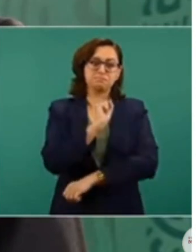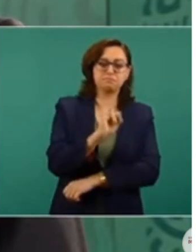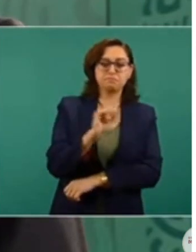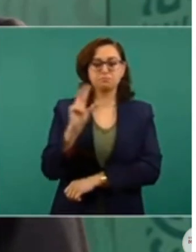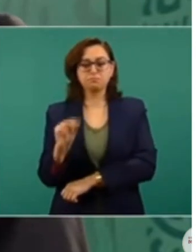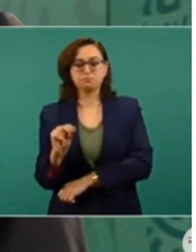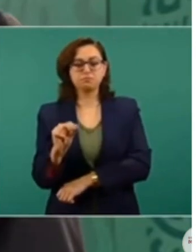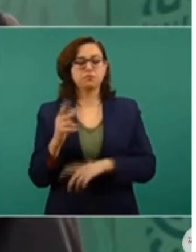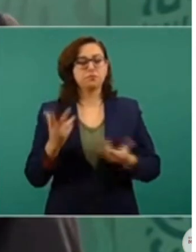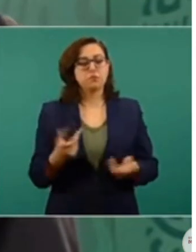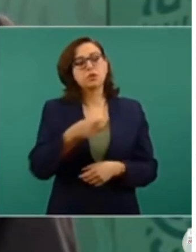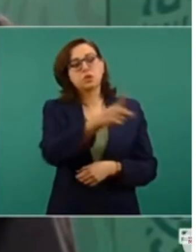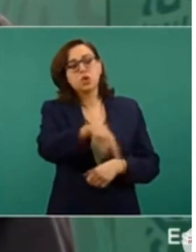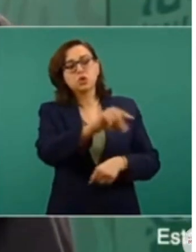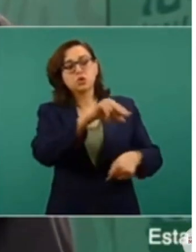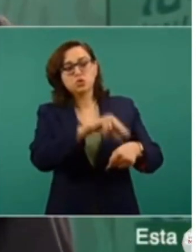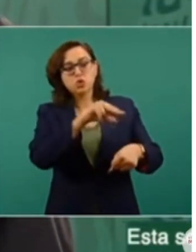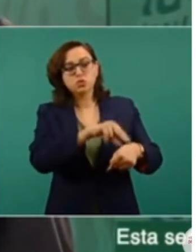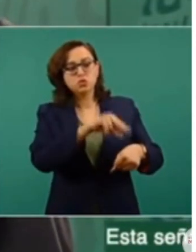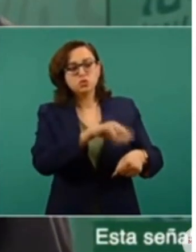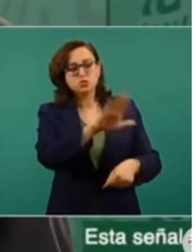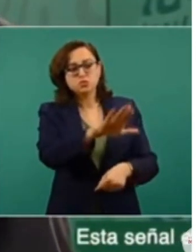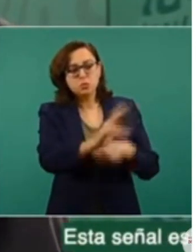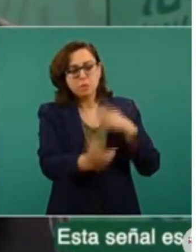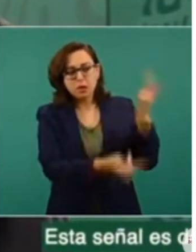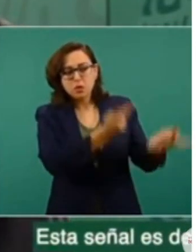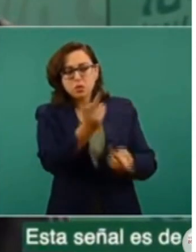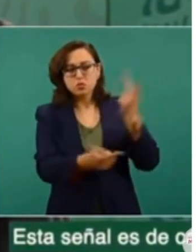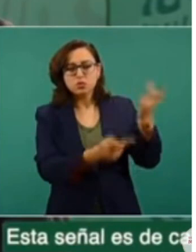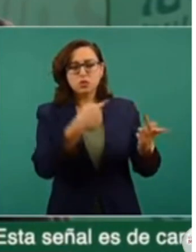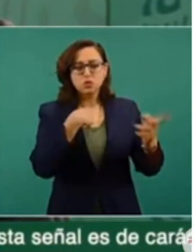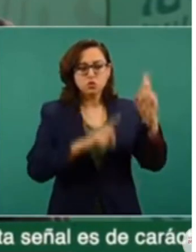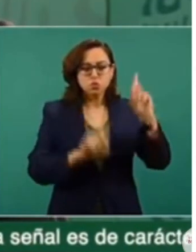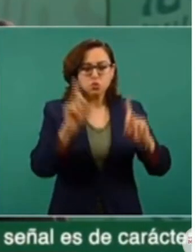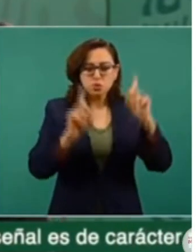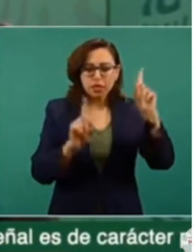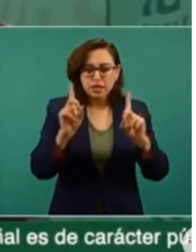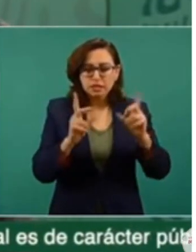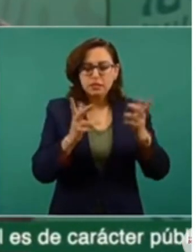dos médicos. Al principio me habían dicho